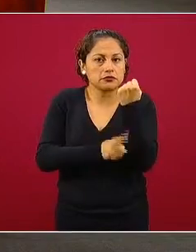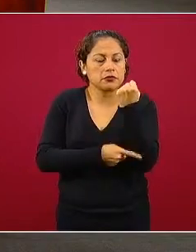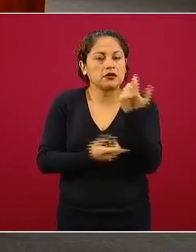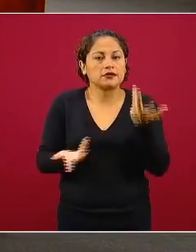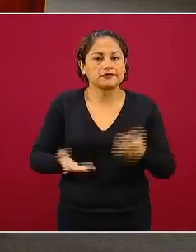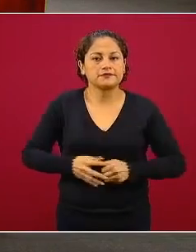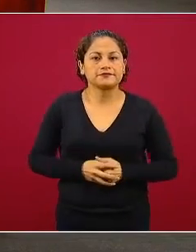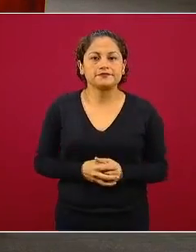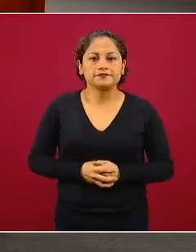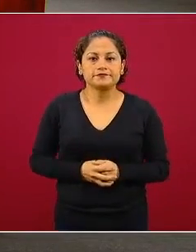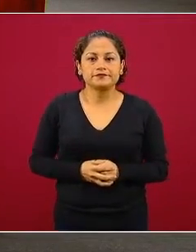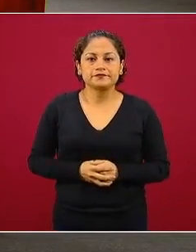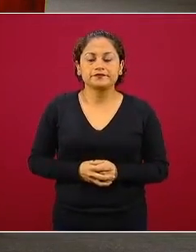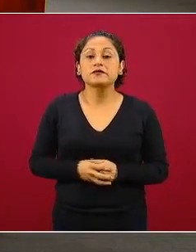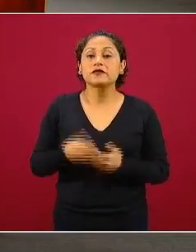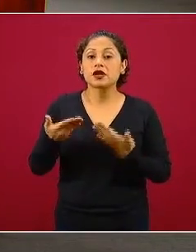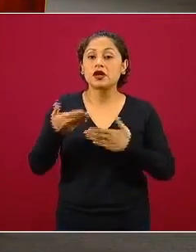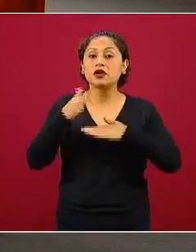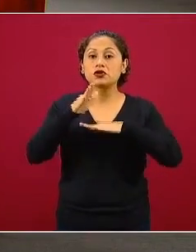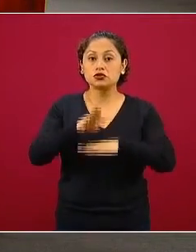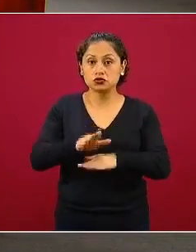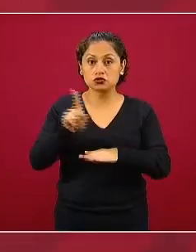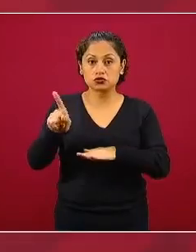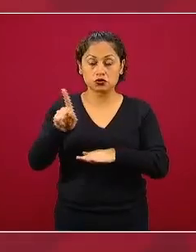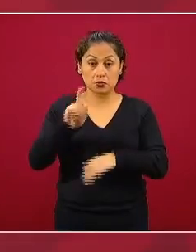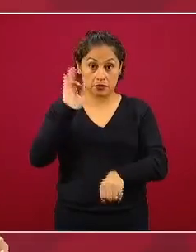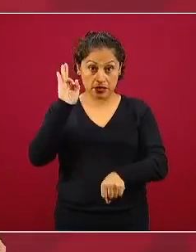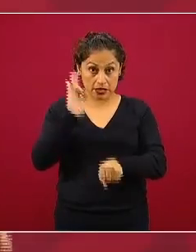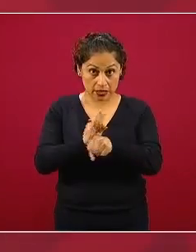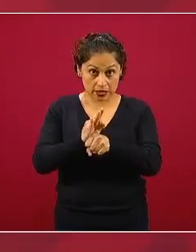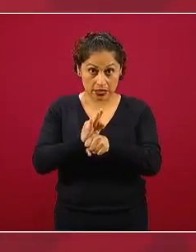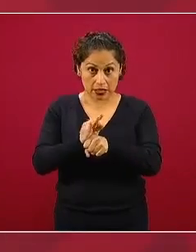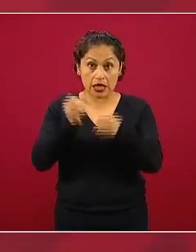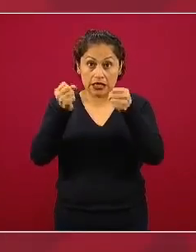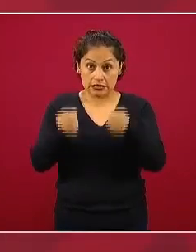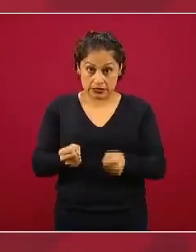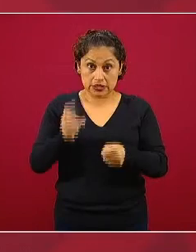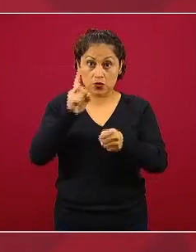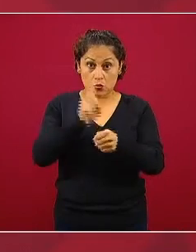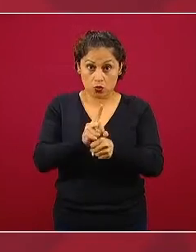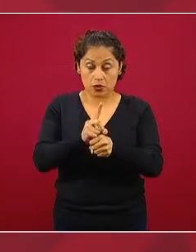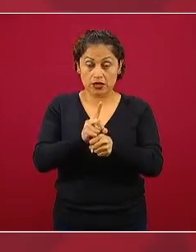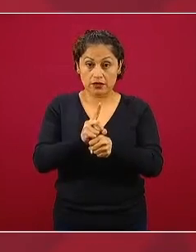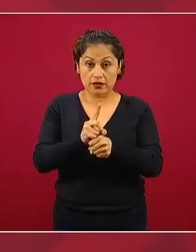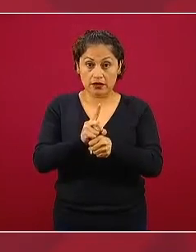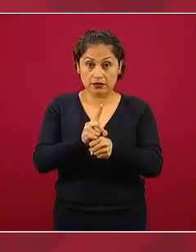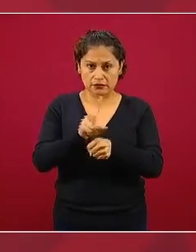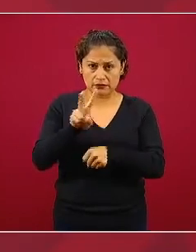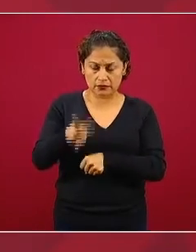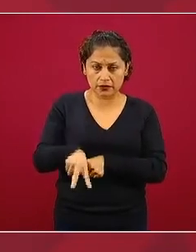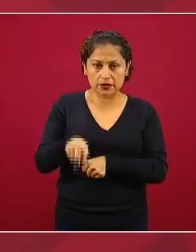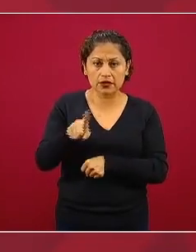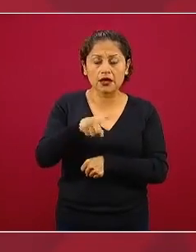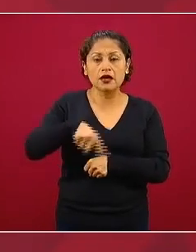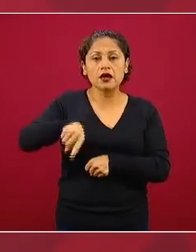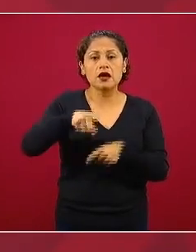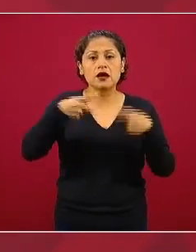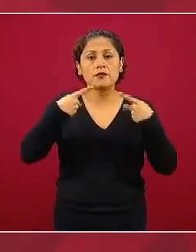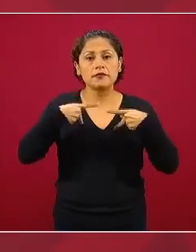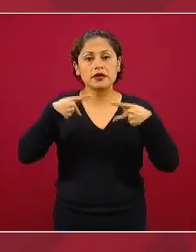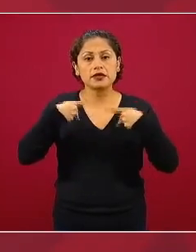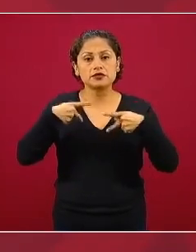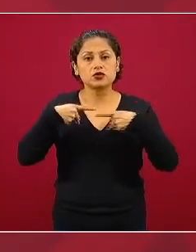respecto a medidas de protección entendí que era de seguridad de la seguridad de la integridad física de las